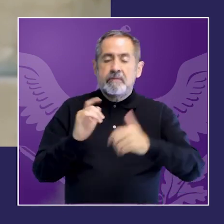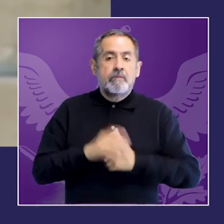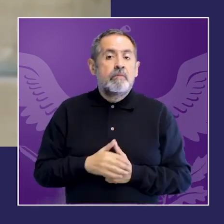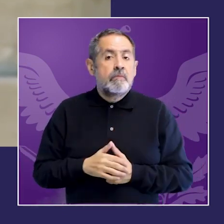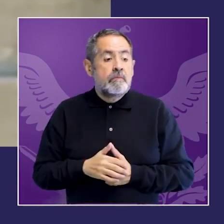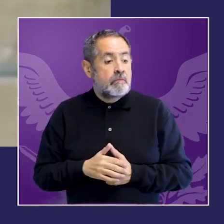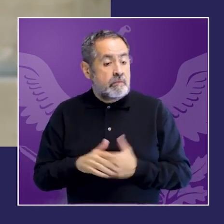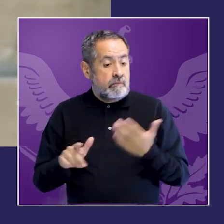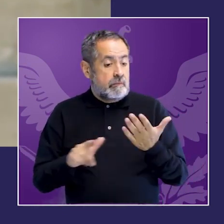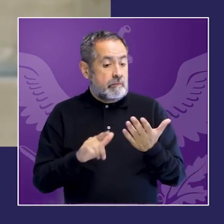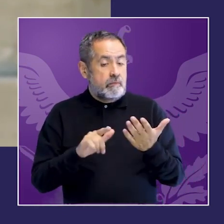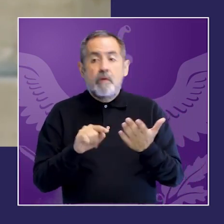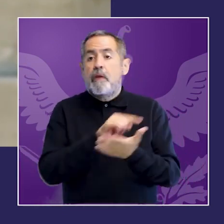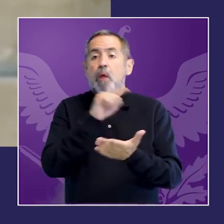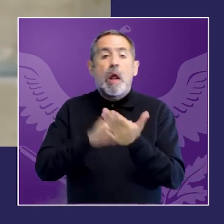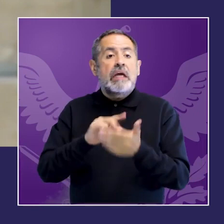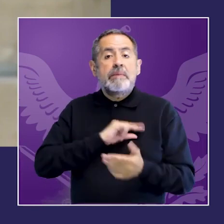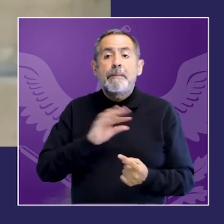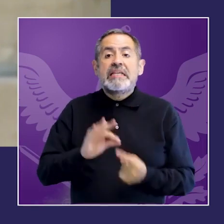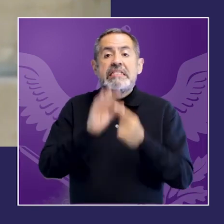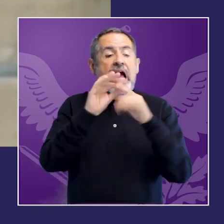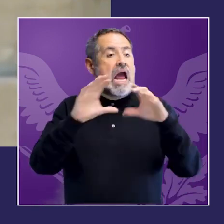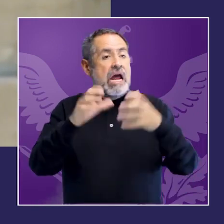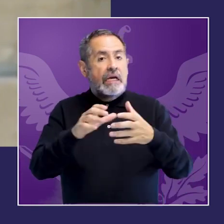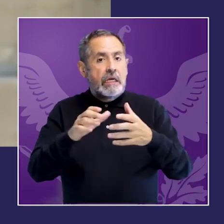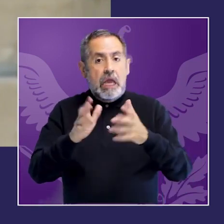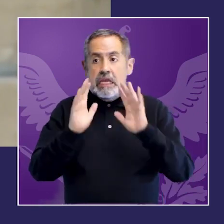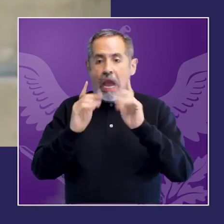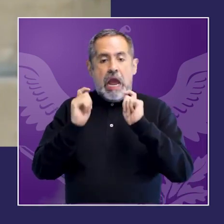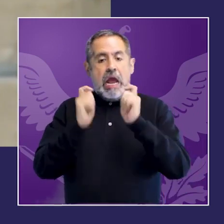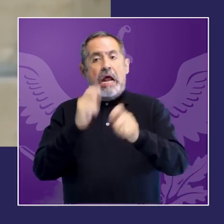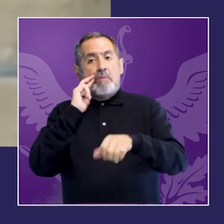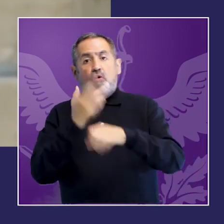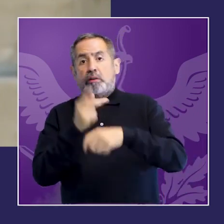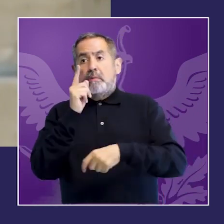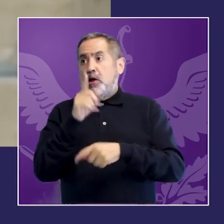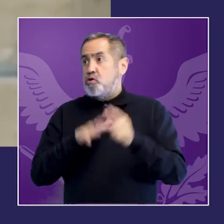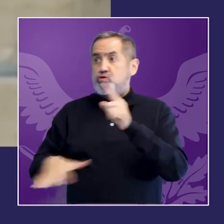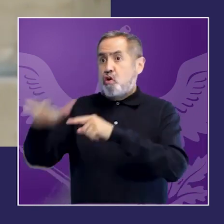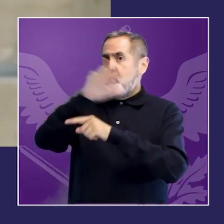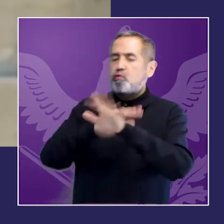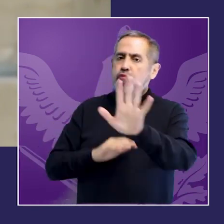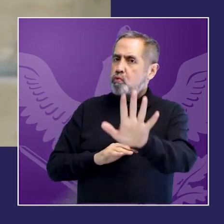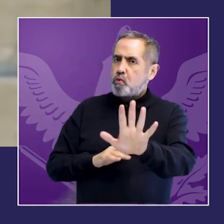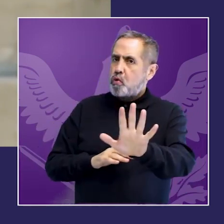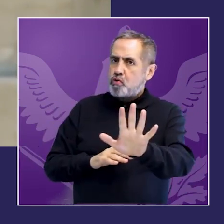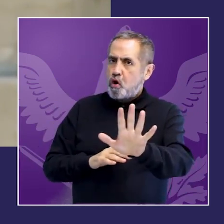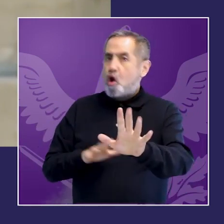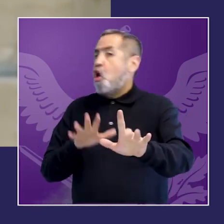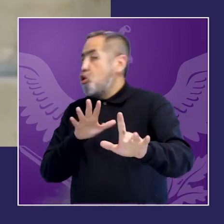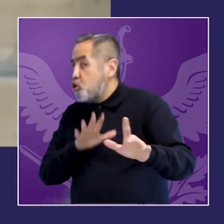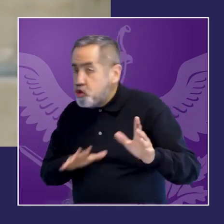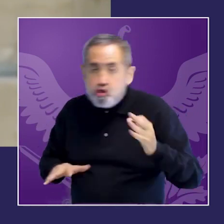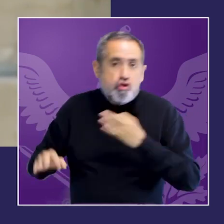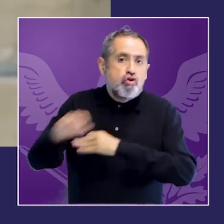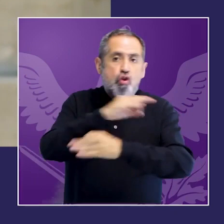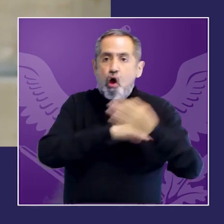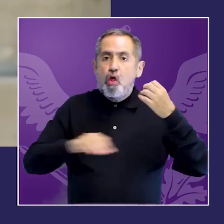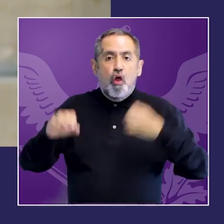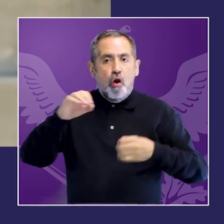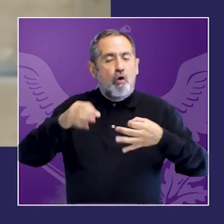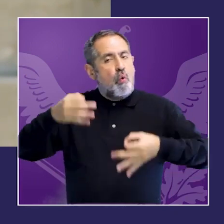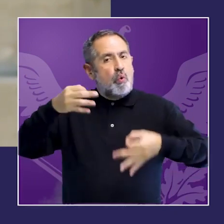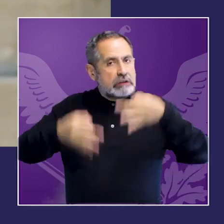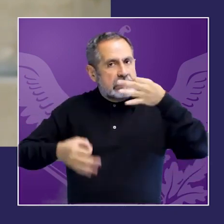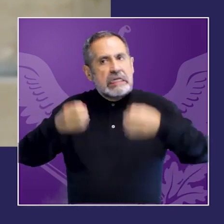práctica promisoria encontrada la existencia y aplicación efectiva de guías de actuación o protocolos para investigar los femicidios con